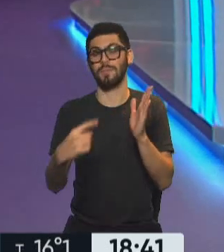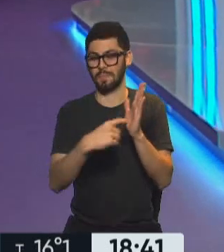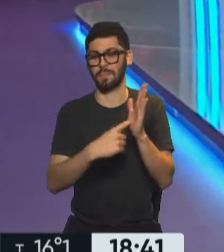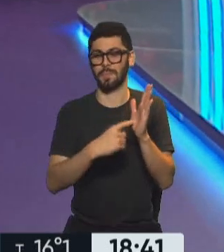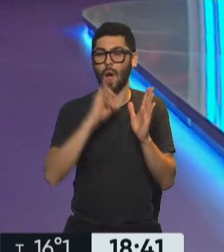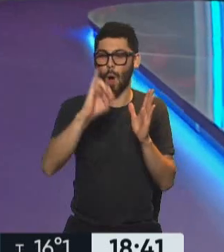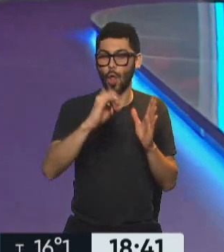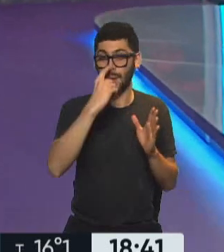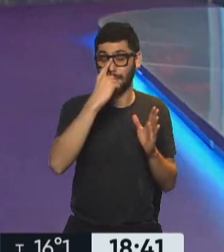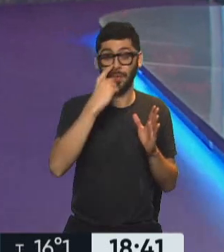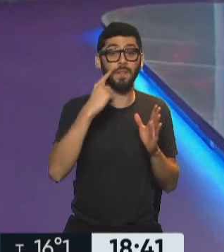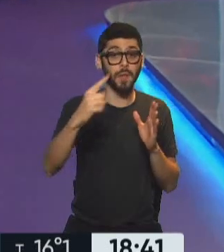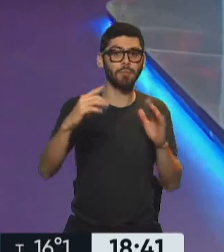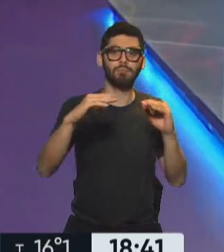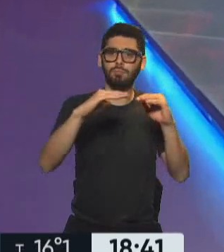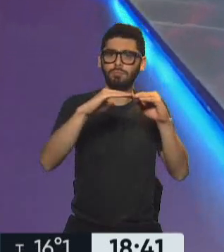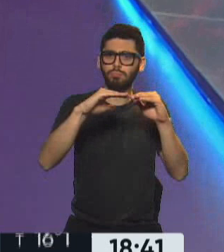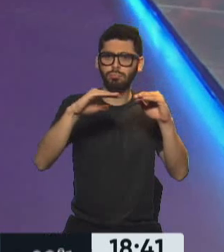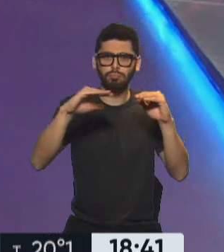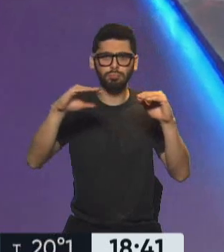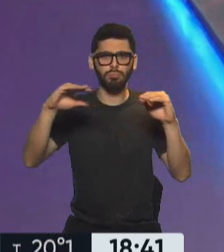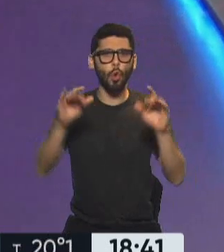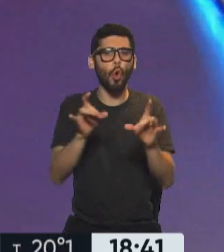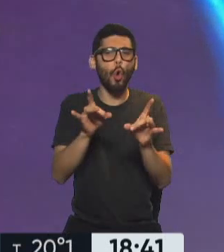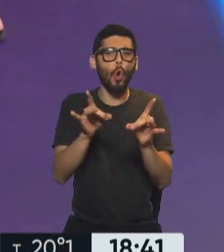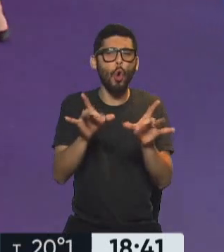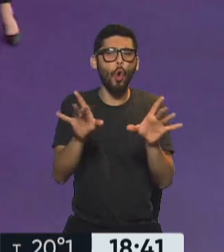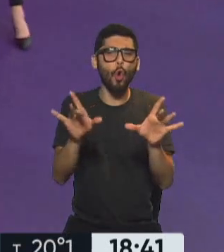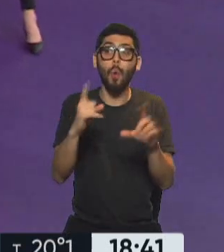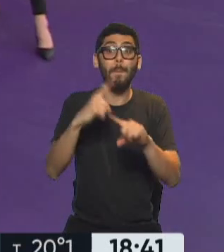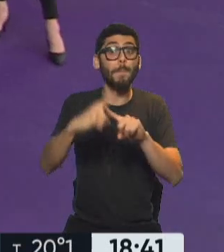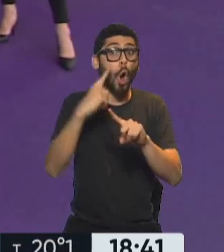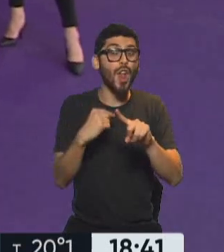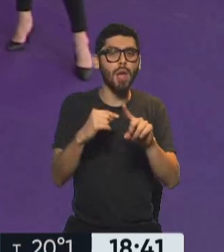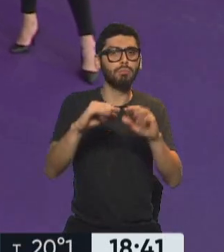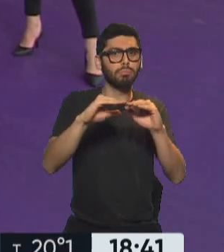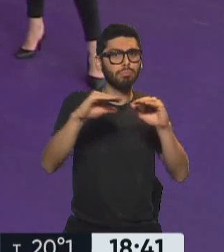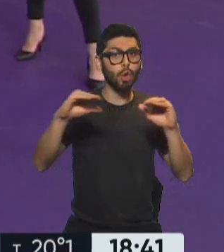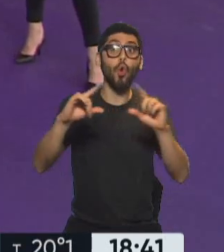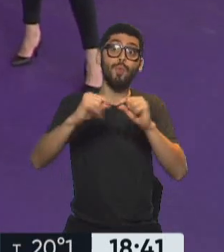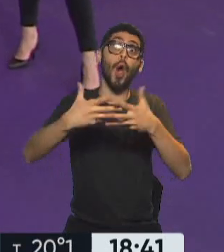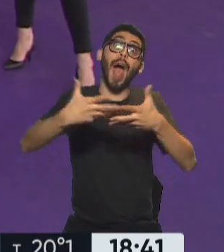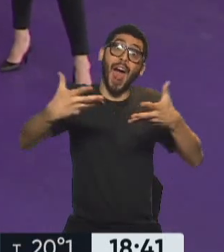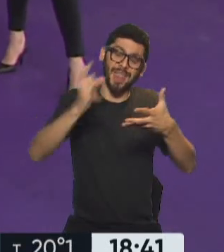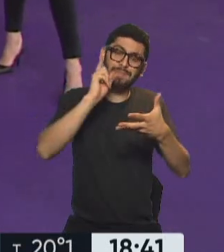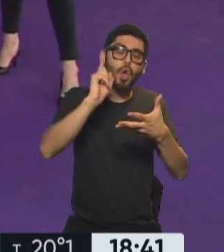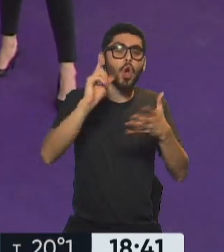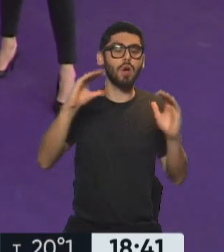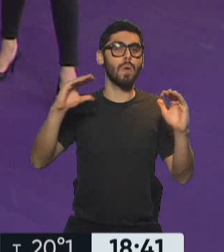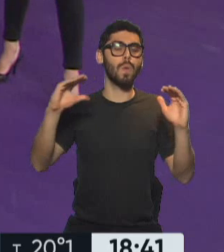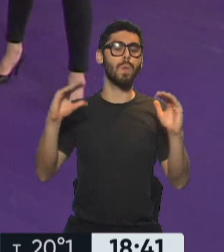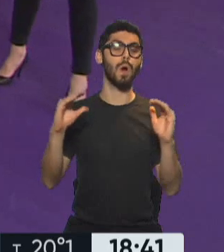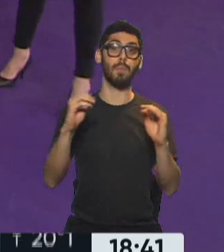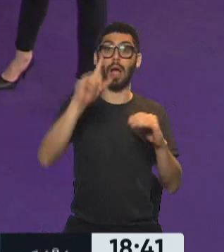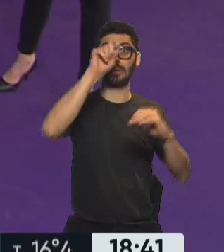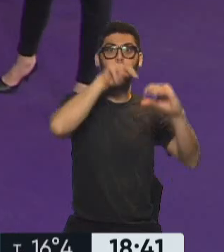Fíjense, la meseta que prácticamente se viene dando es la cantidad de contagios diarios. Si bien es alto el número, ha permitido descomprimir un poco lo que tiene que ver